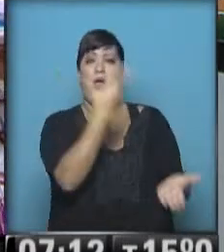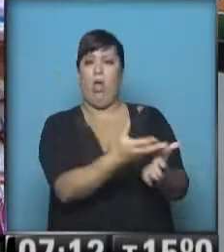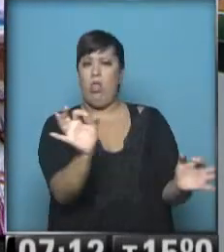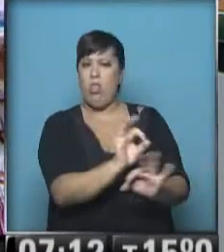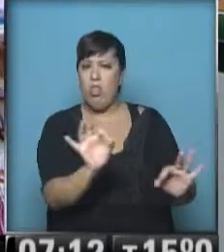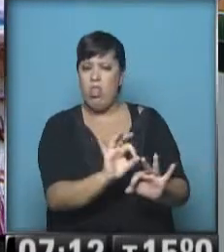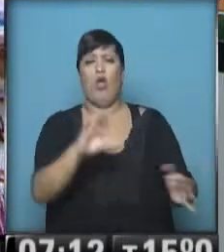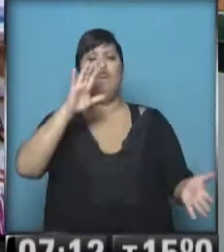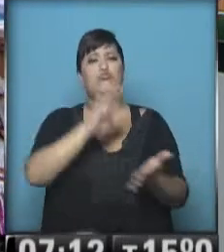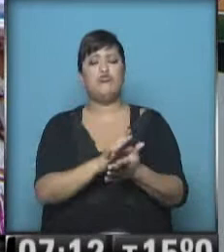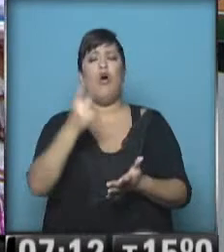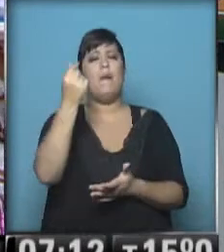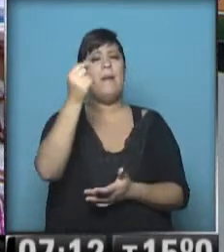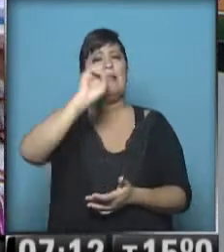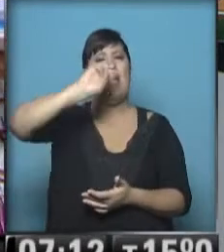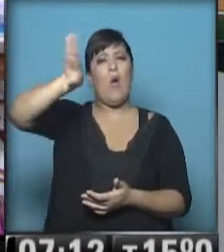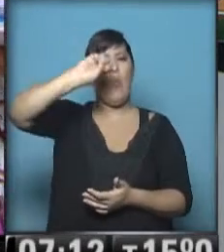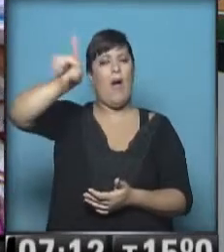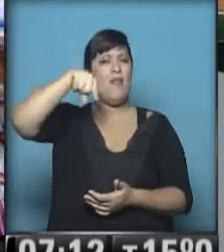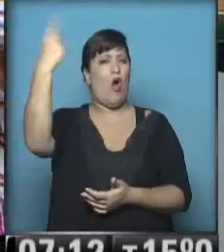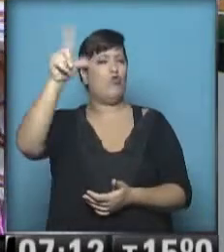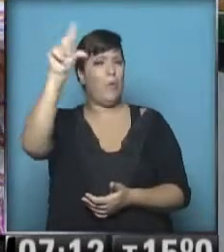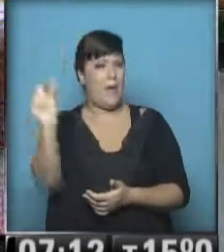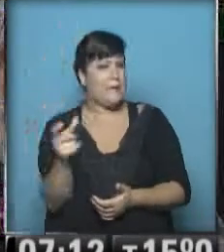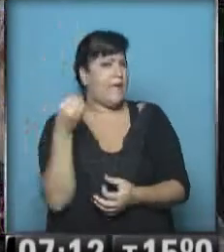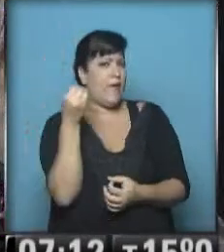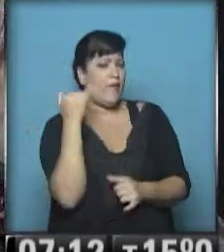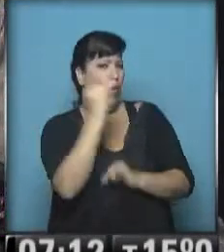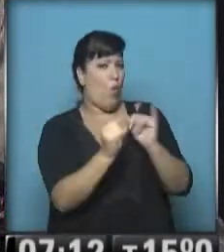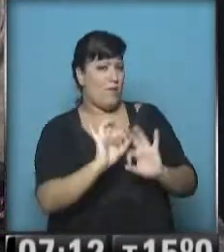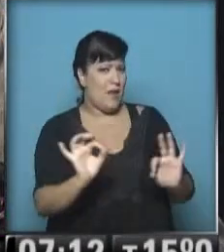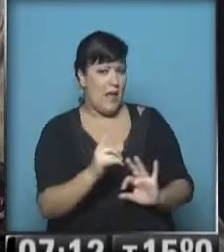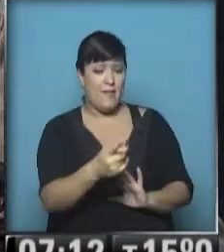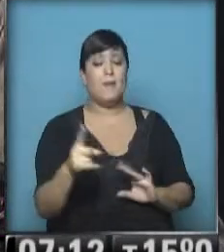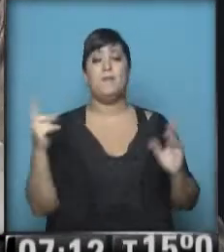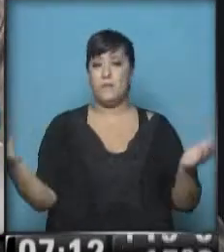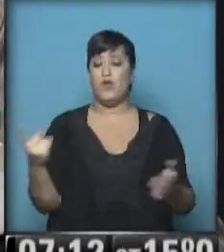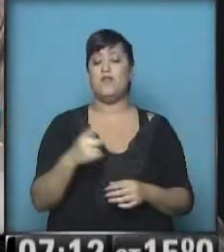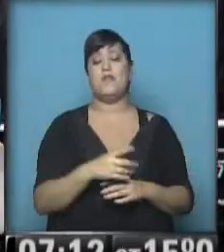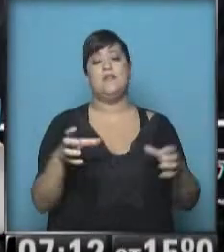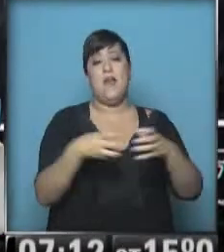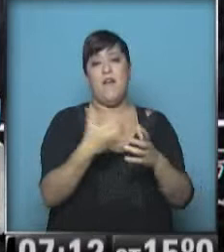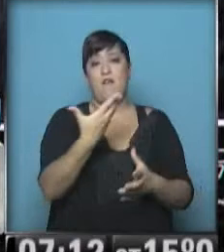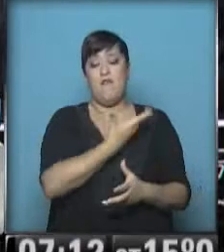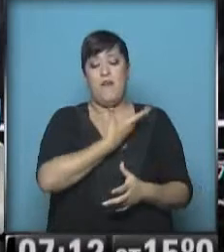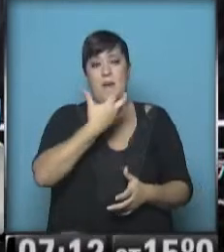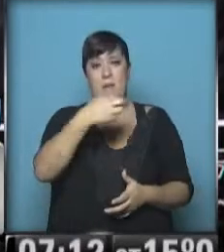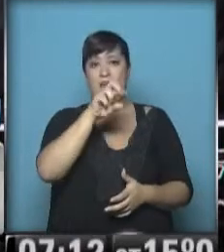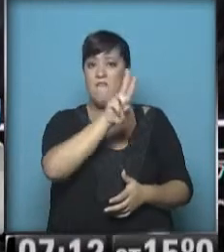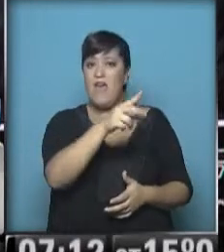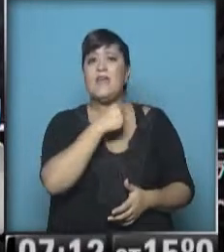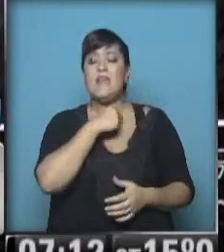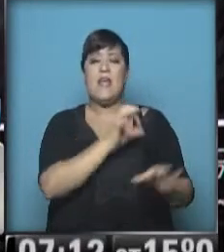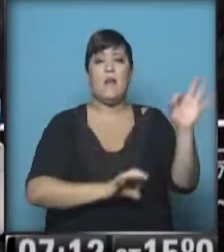las cuentas que tienen en el exterior. El oficialismo presentó esta moción para que ambas cámaras